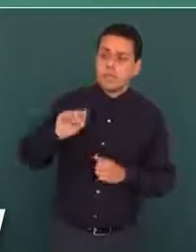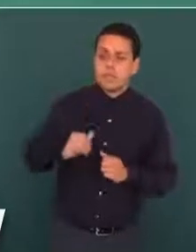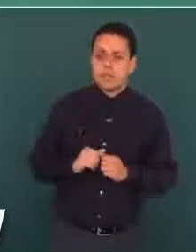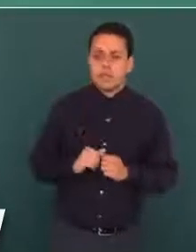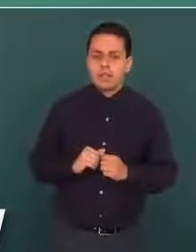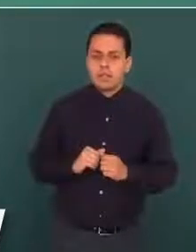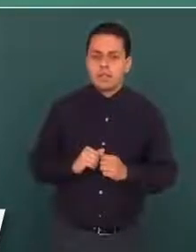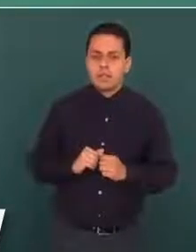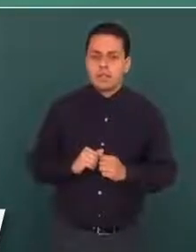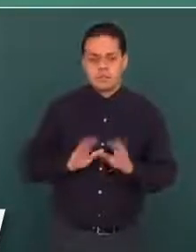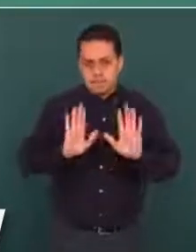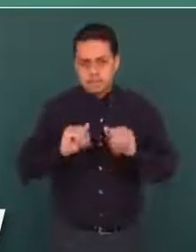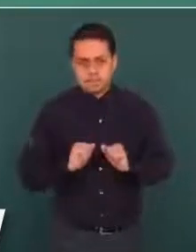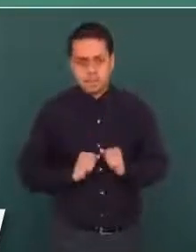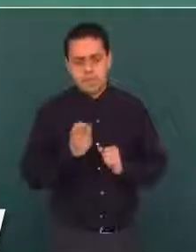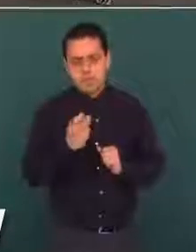Entonces, eso es lo que te puedo comentar.